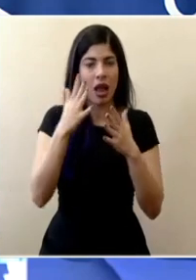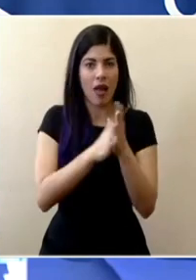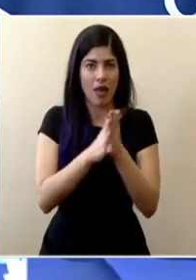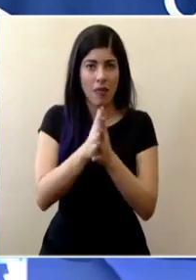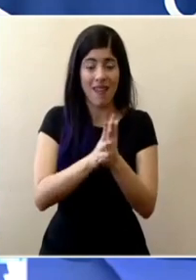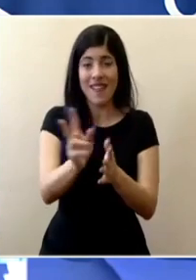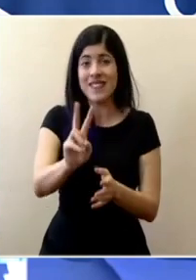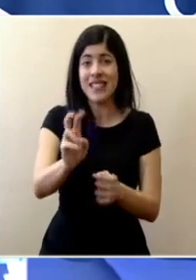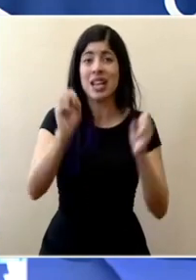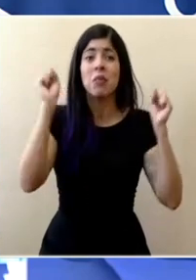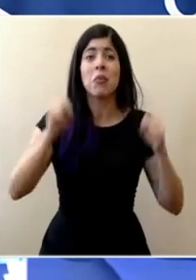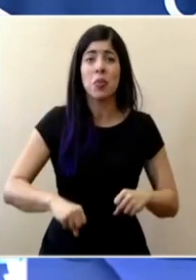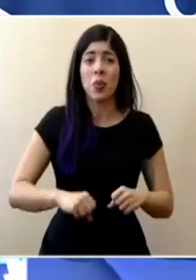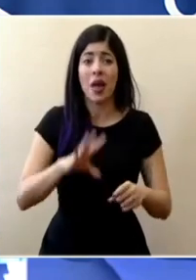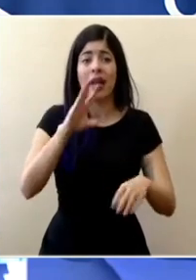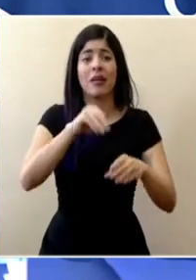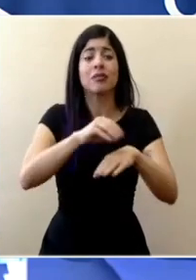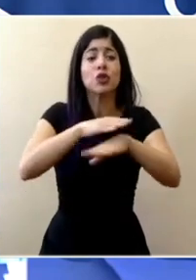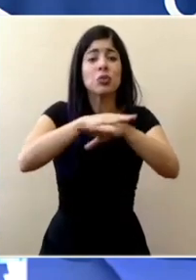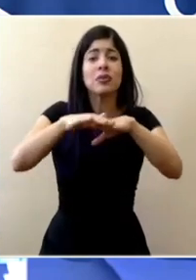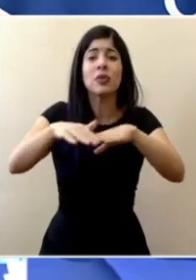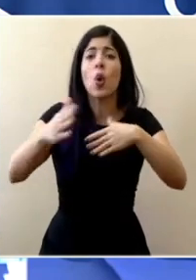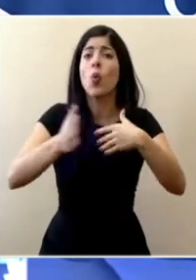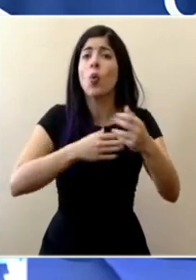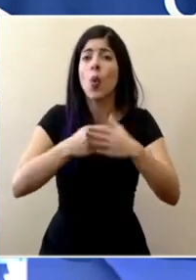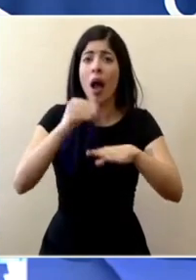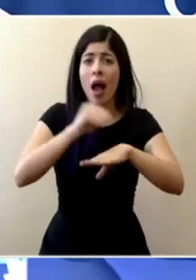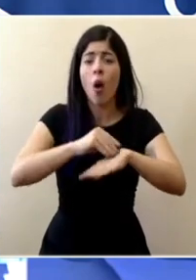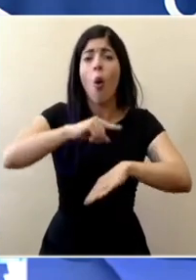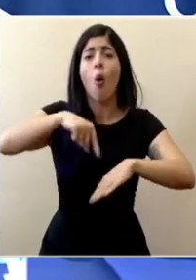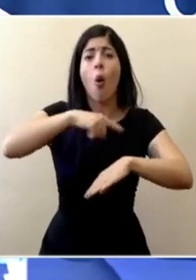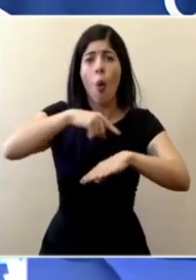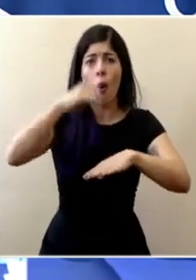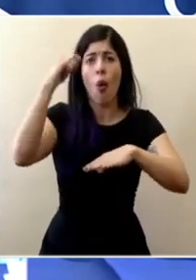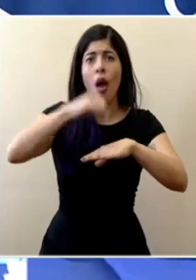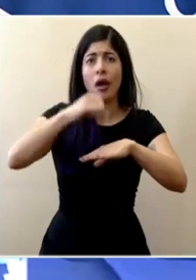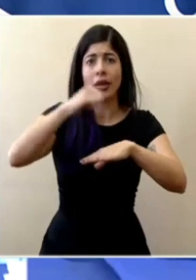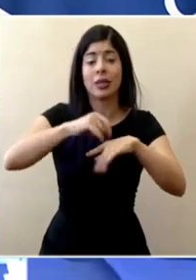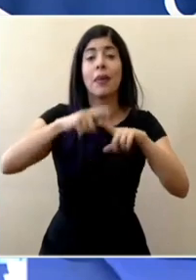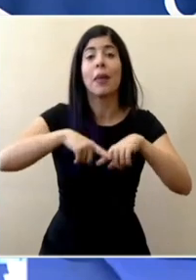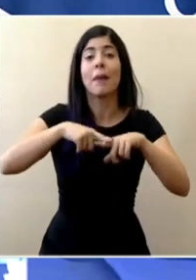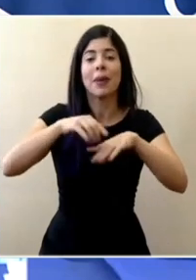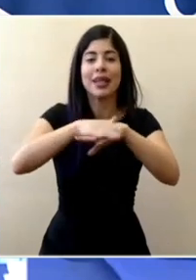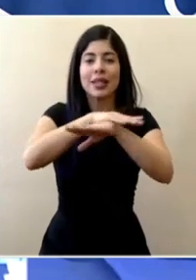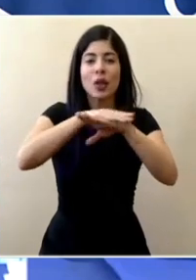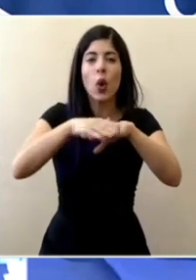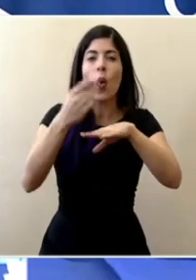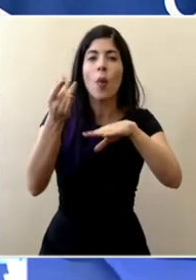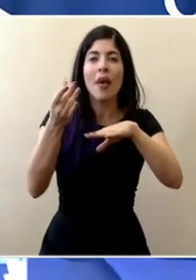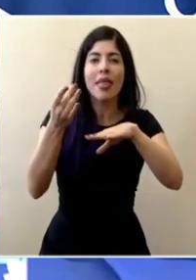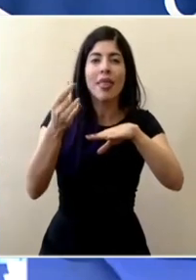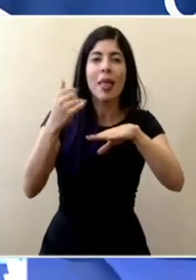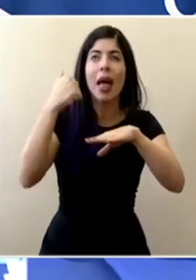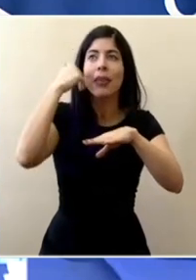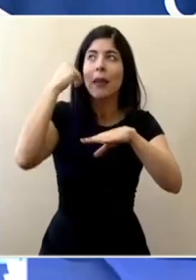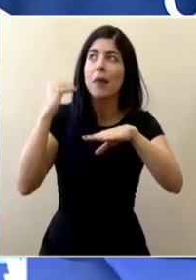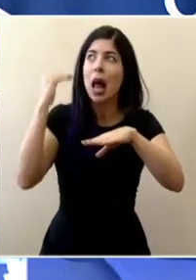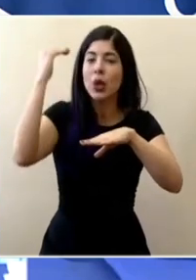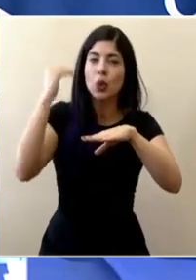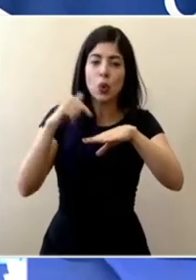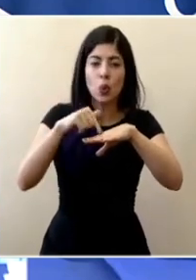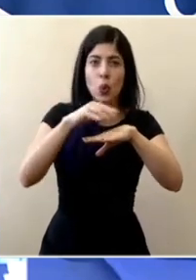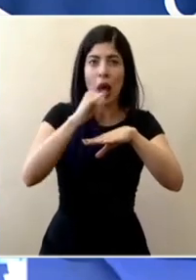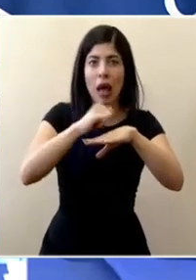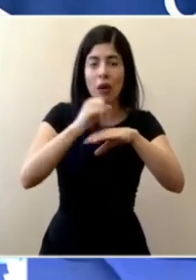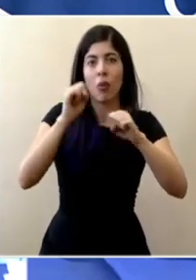dijimos que el virus puede estar en cualquier superficie que puede sobrevivir varias horas dependiendo de la superficie del nivel de humedad del nivel de temperatura y